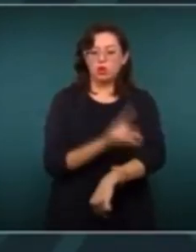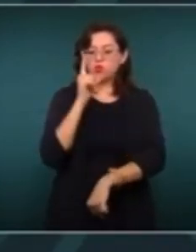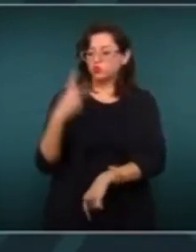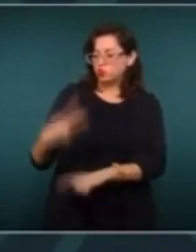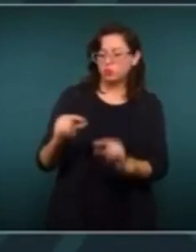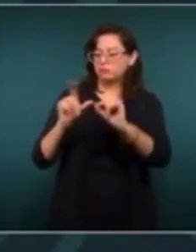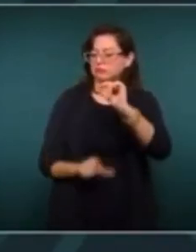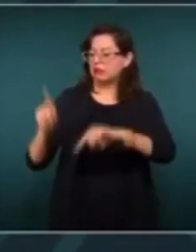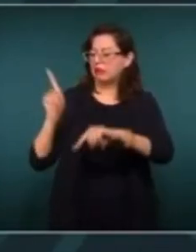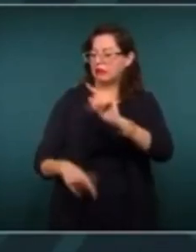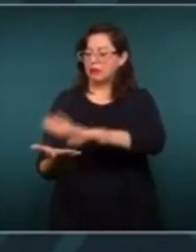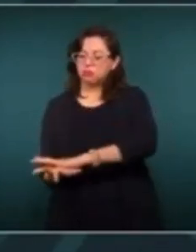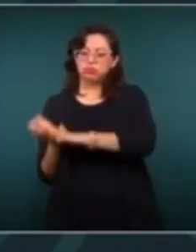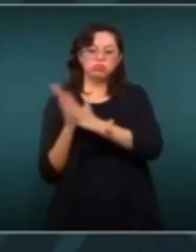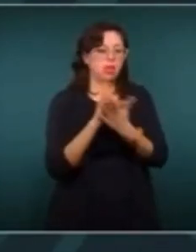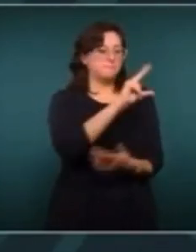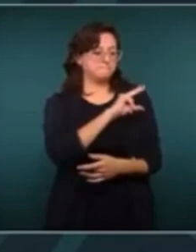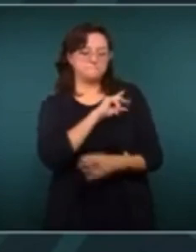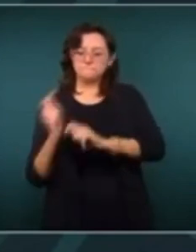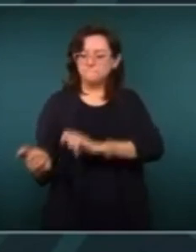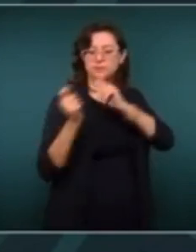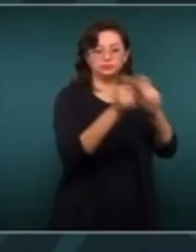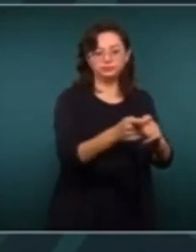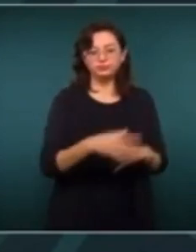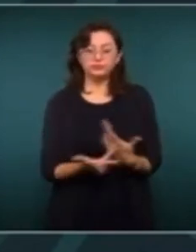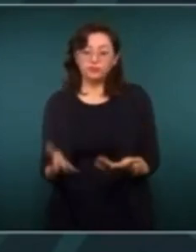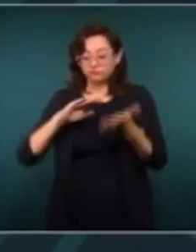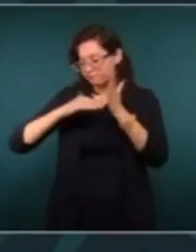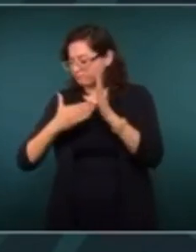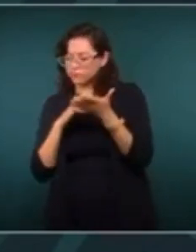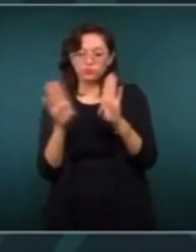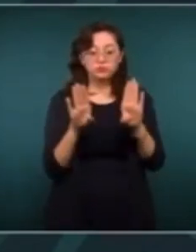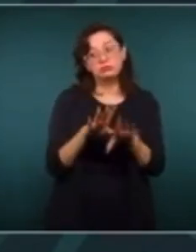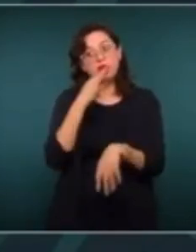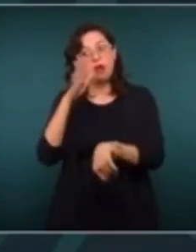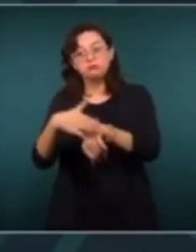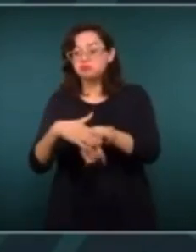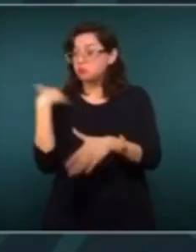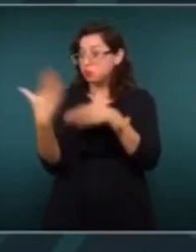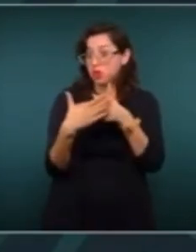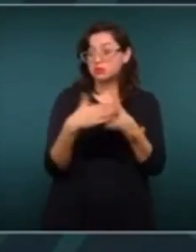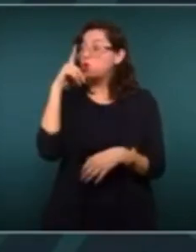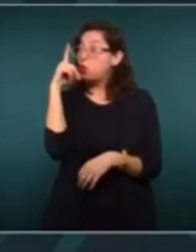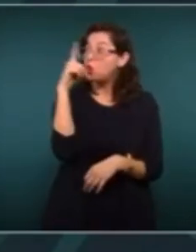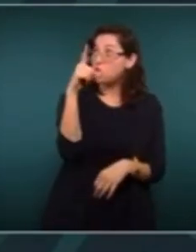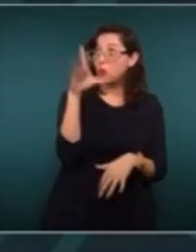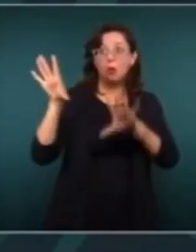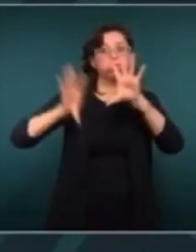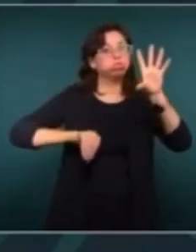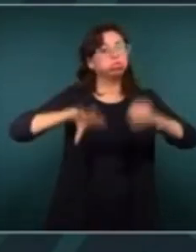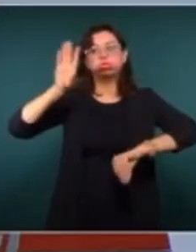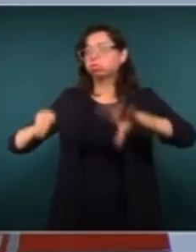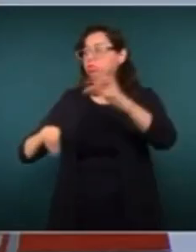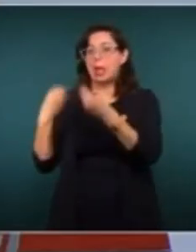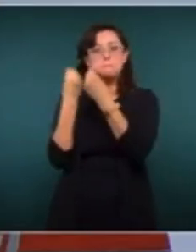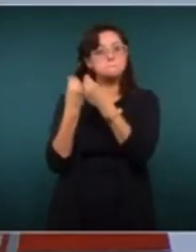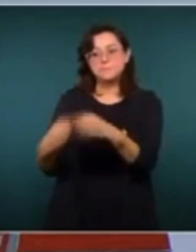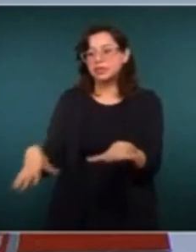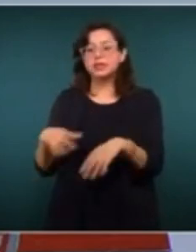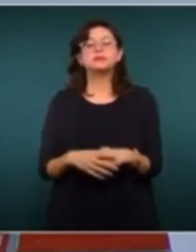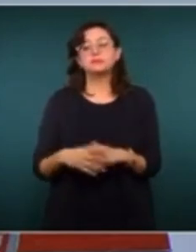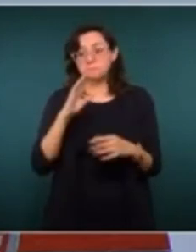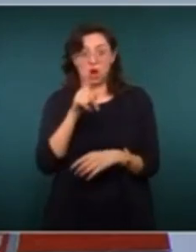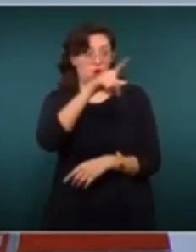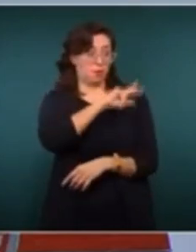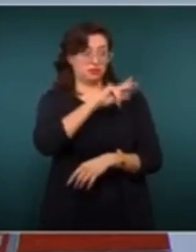eléctrica, engañaron de que nos íbamos a quedar sin energía eléctrica, de que iba a bajar el precio de la luz.